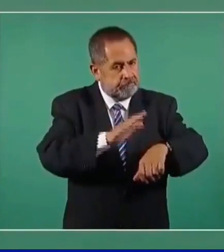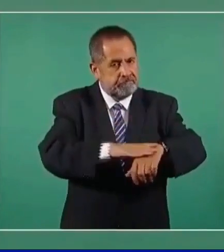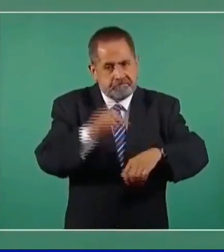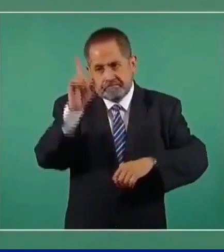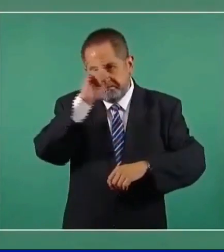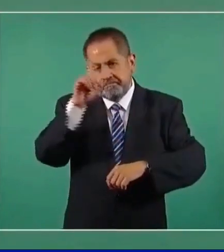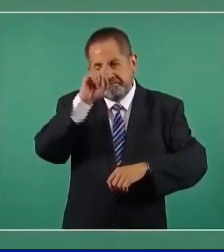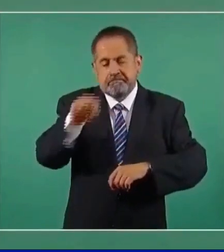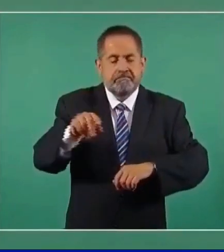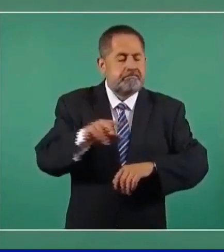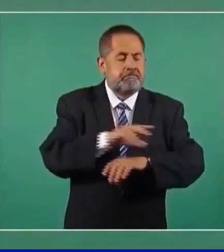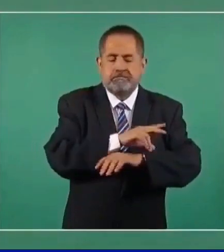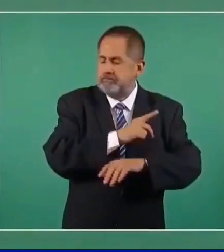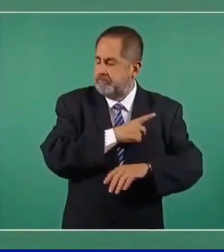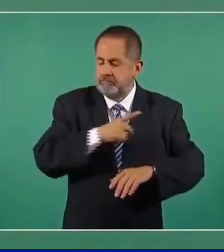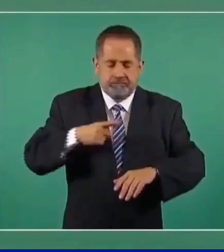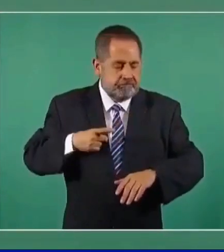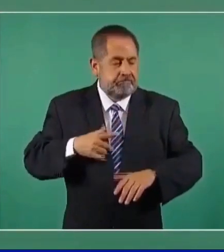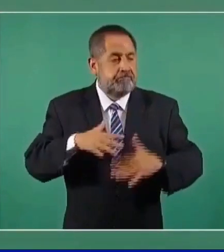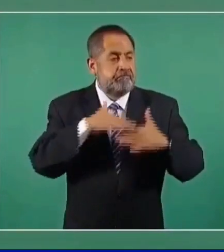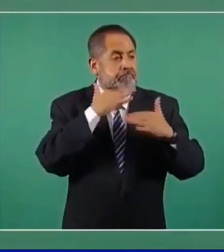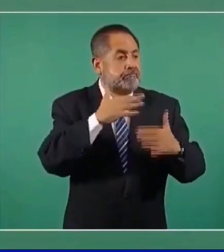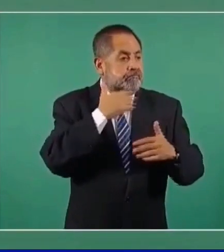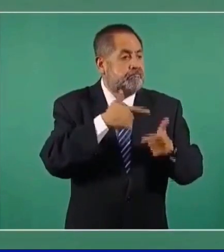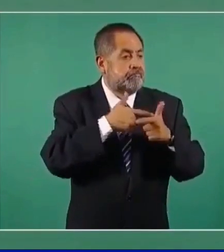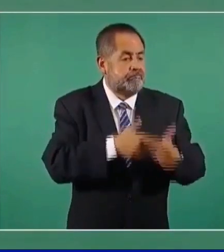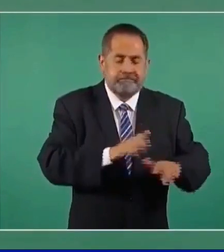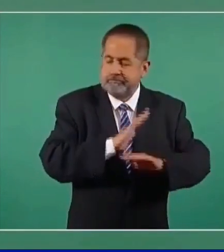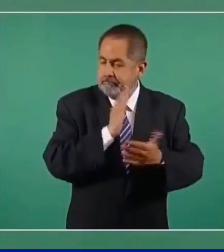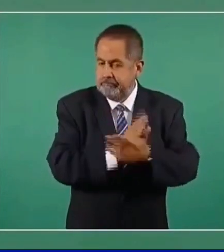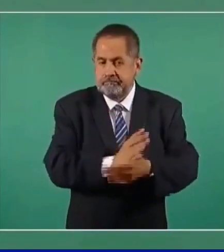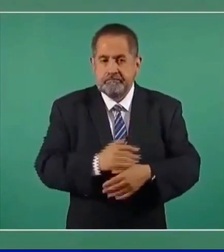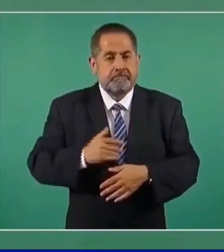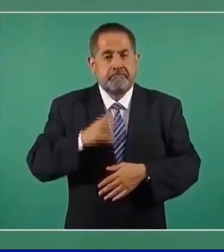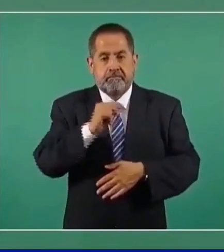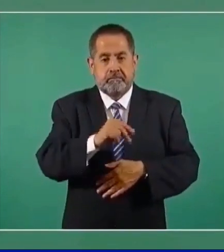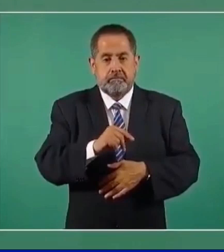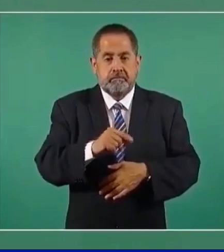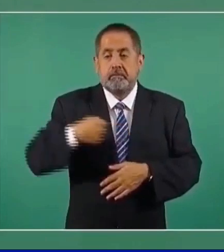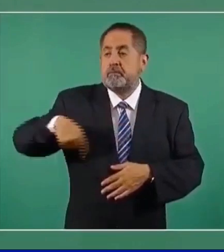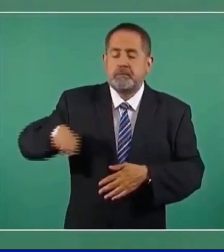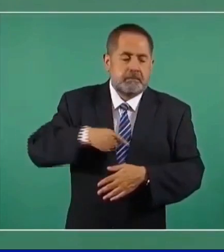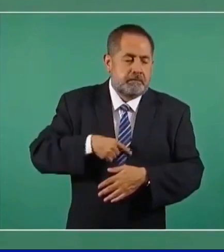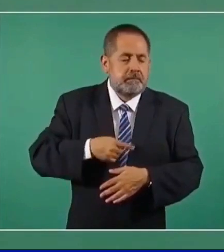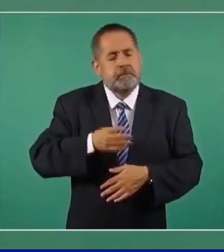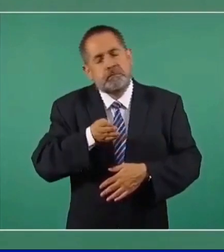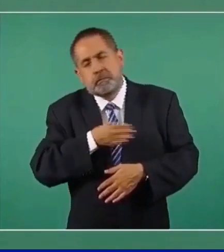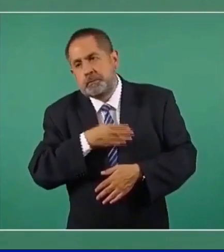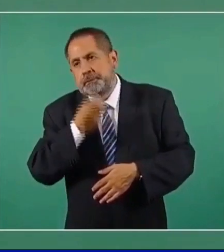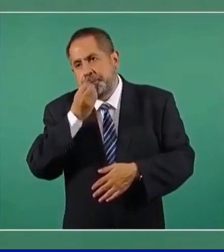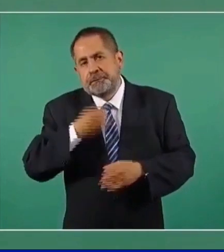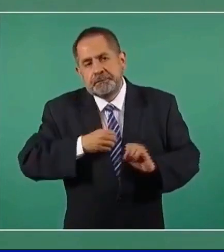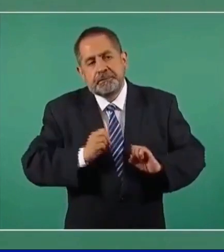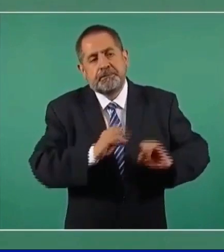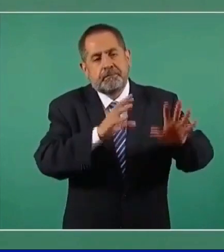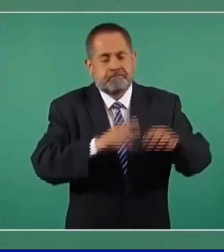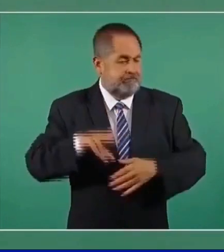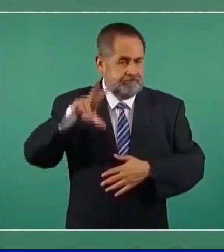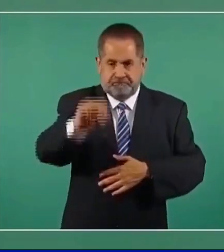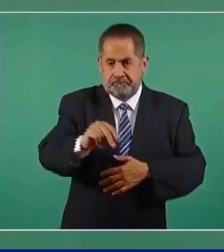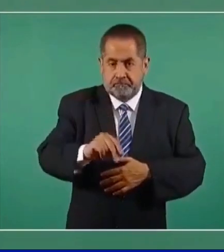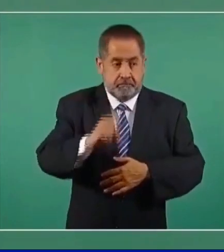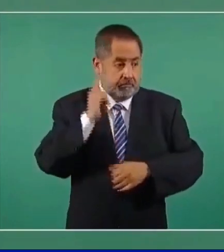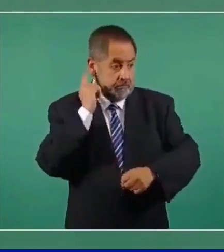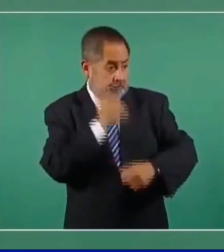no se permita la corrupción. Nosotros no vamos a tolerar la corrupción, sea